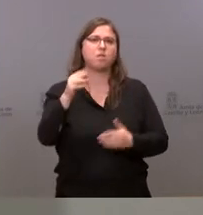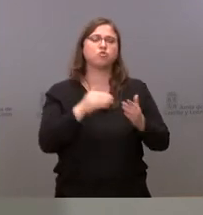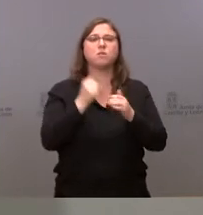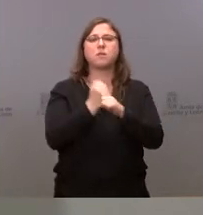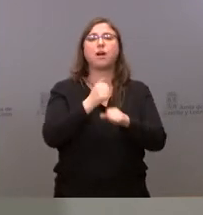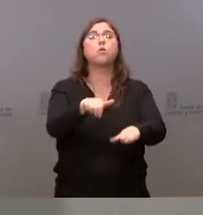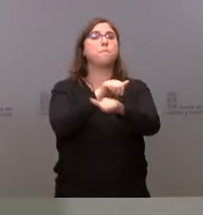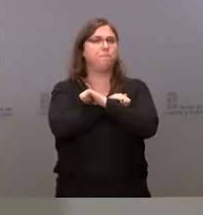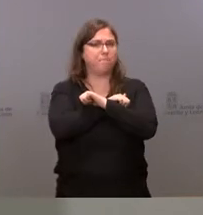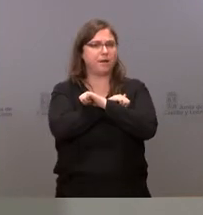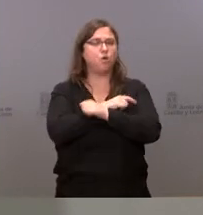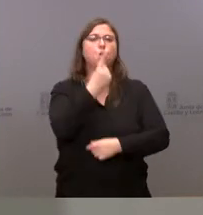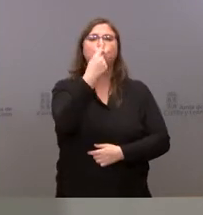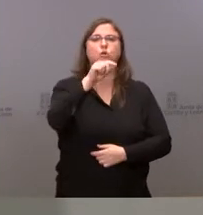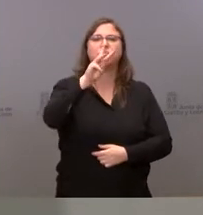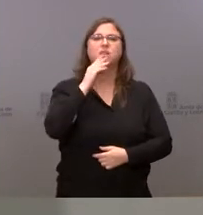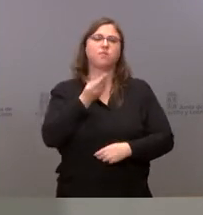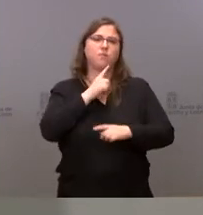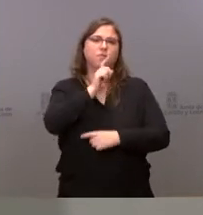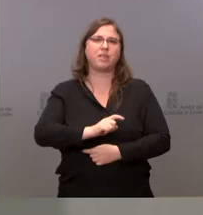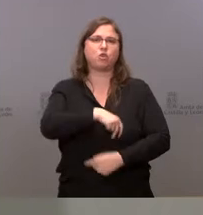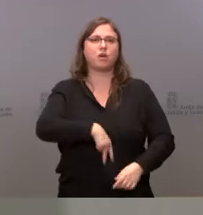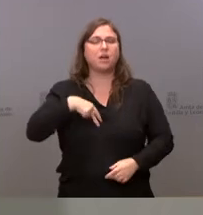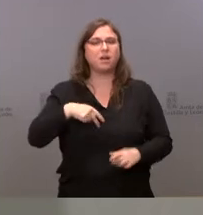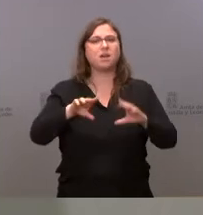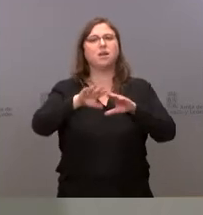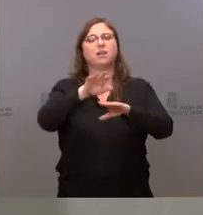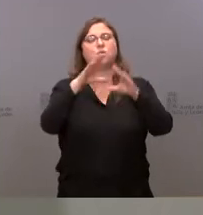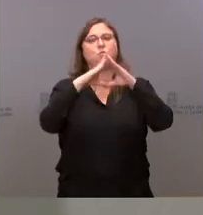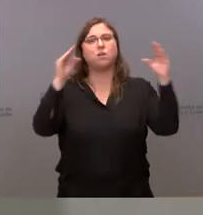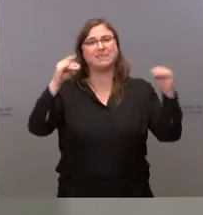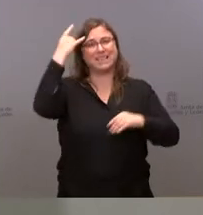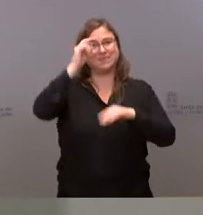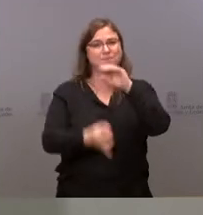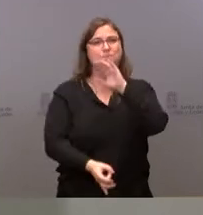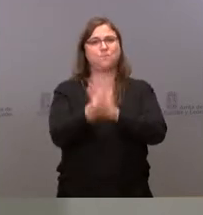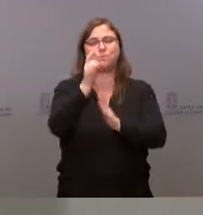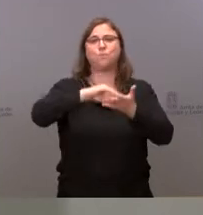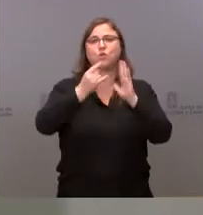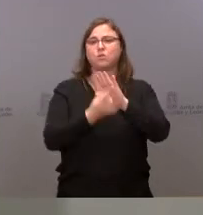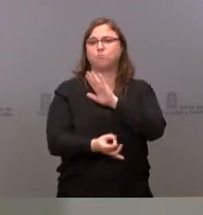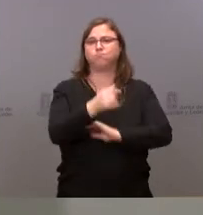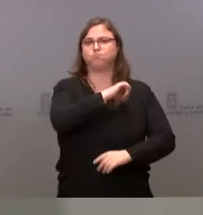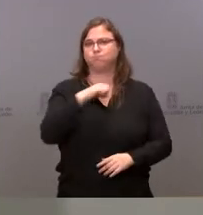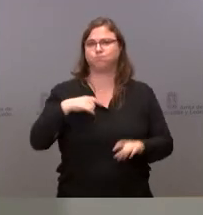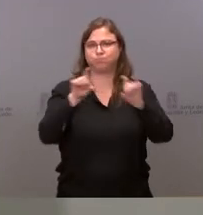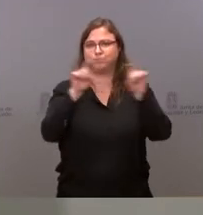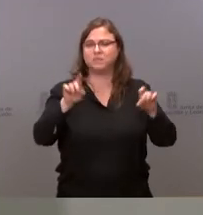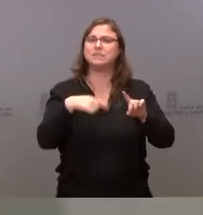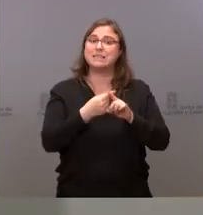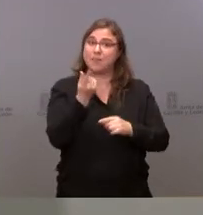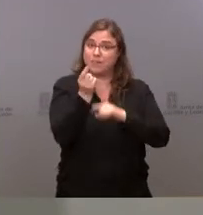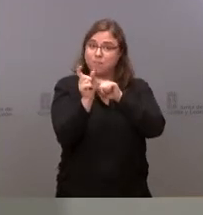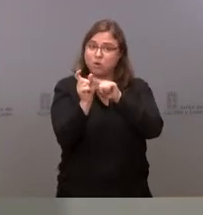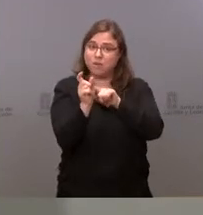1,3 millones para la Fundación General de la Universidad de Salamanca para proyectos de emprendimiento. Este importe forma parte